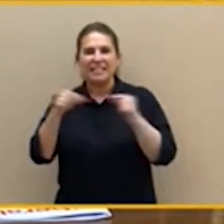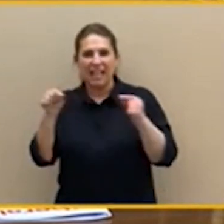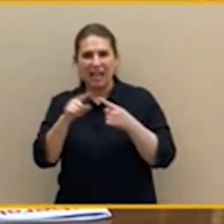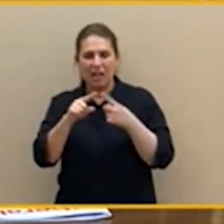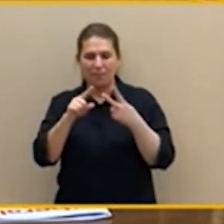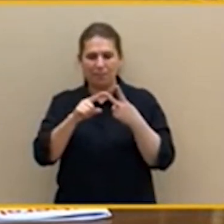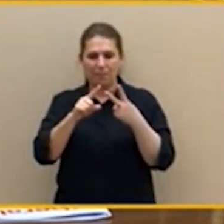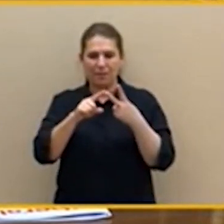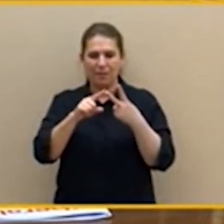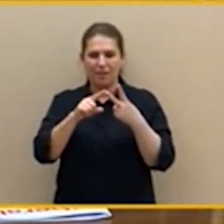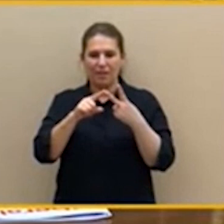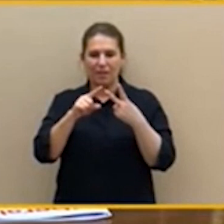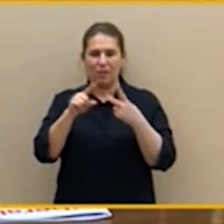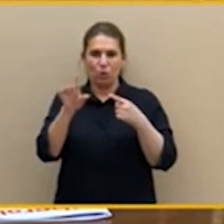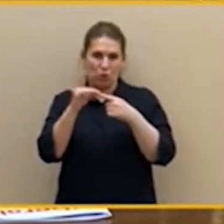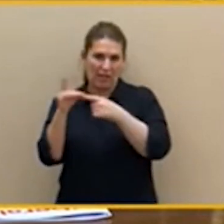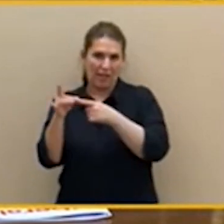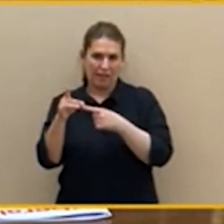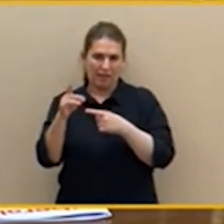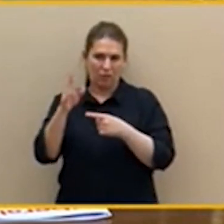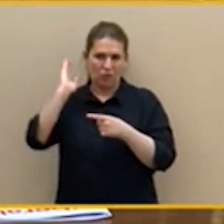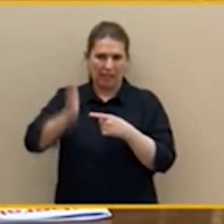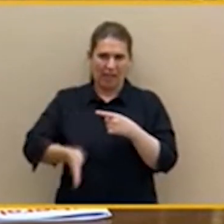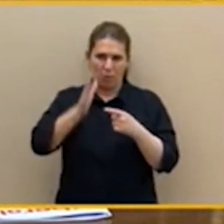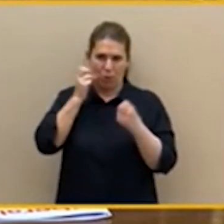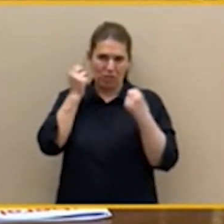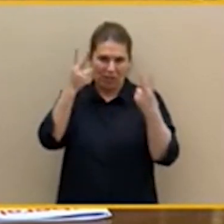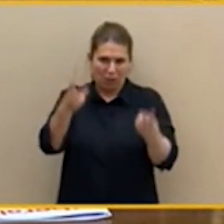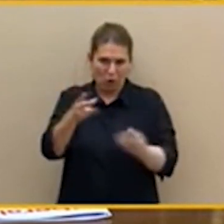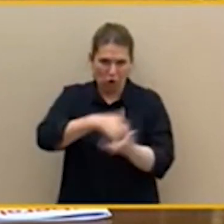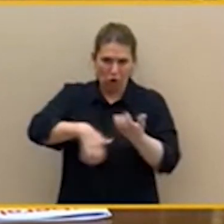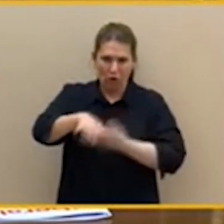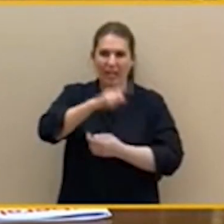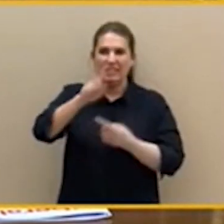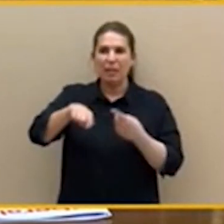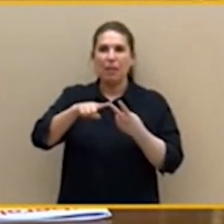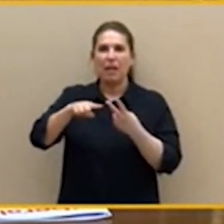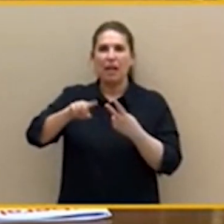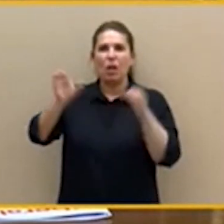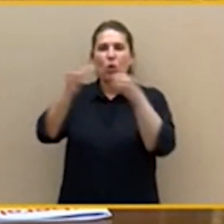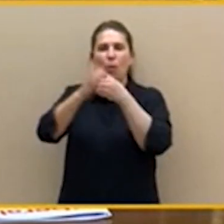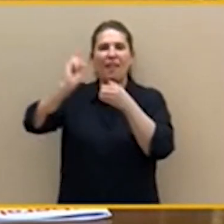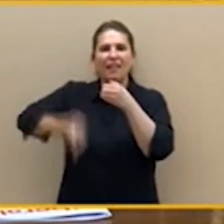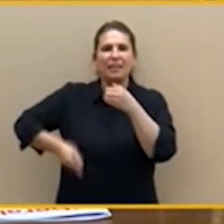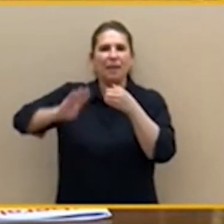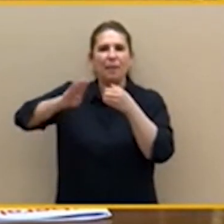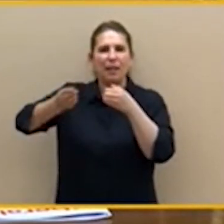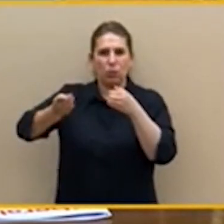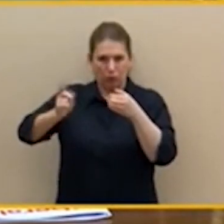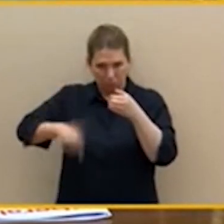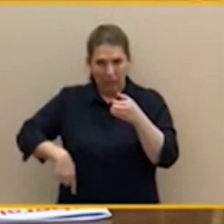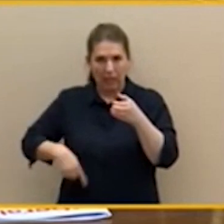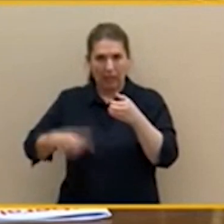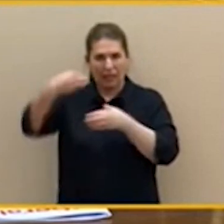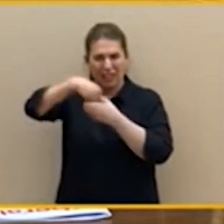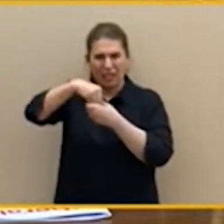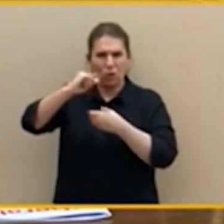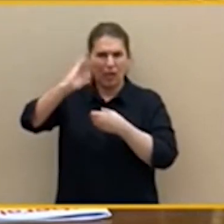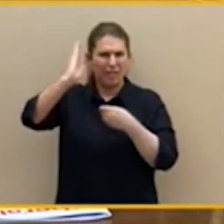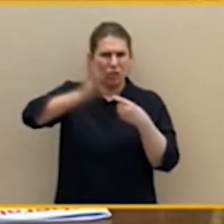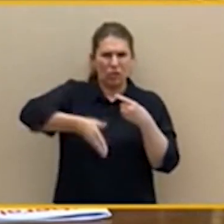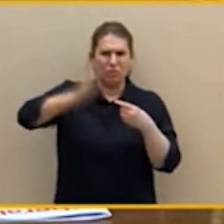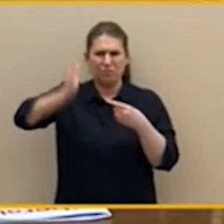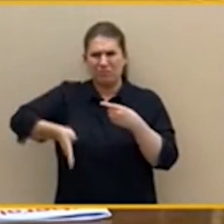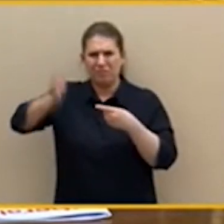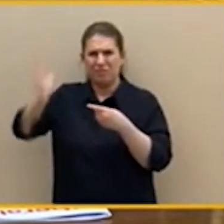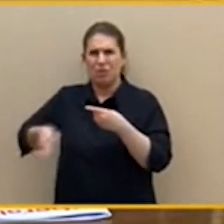cúpula directiva de Bildu, que tiene decenas de condenados por delitos relacionados con el terrorismo, cuando